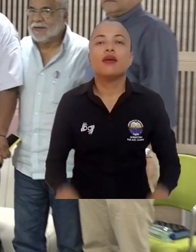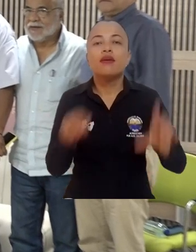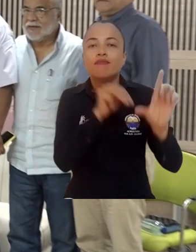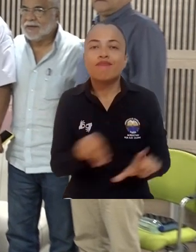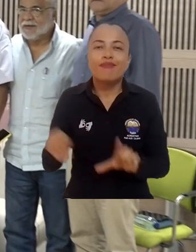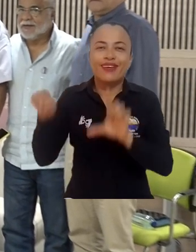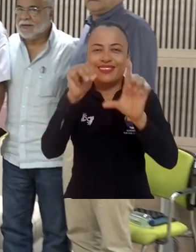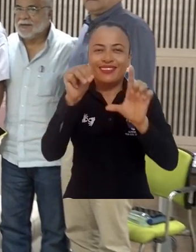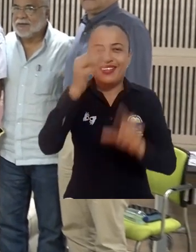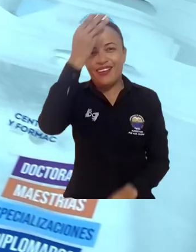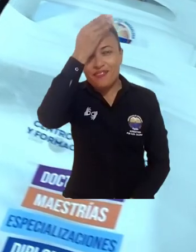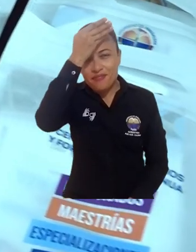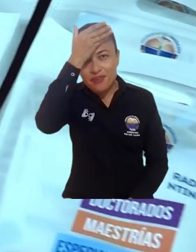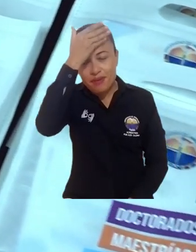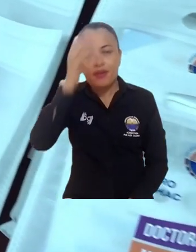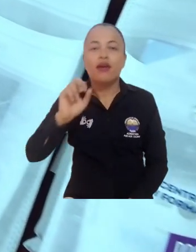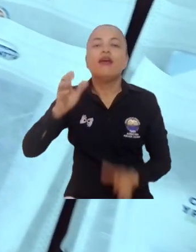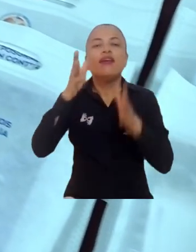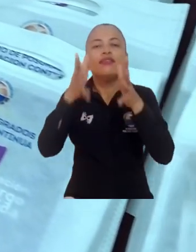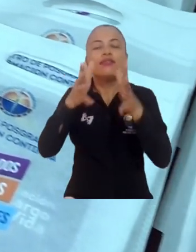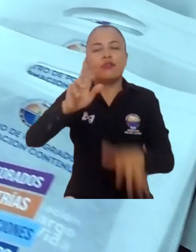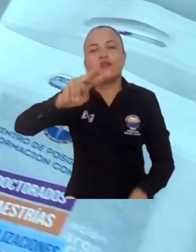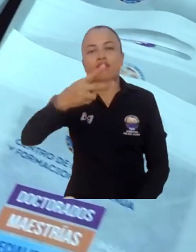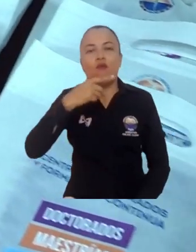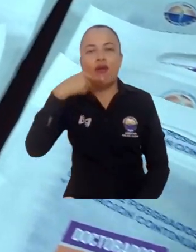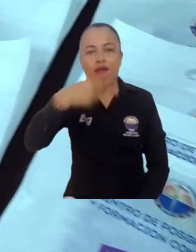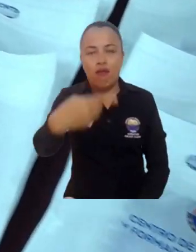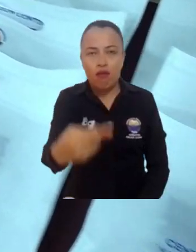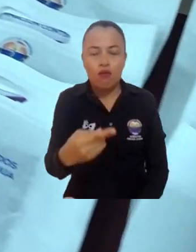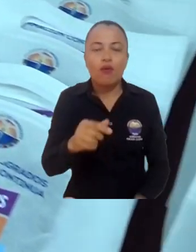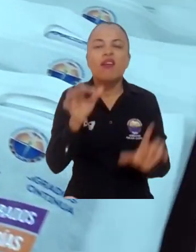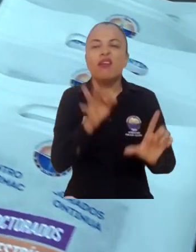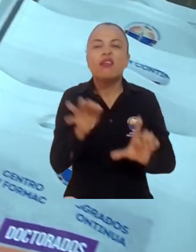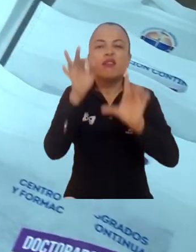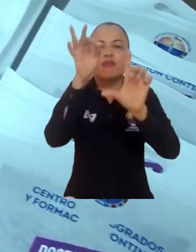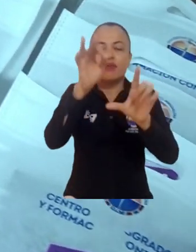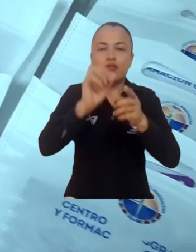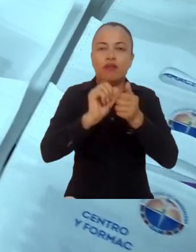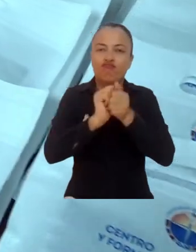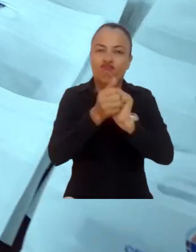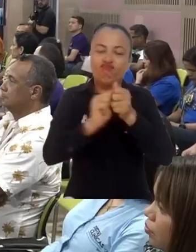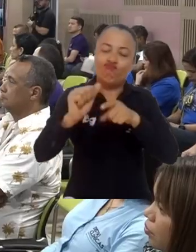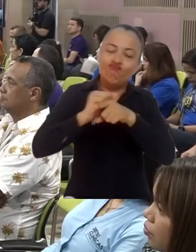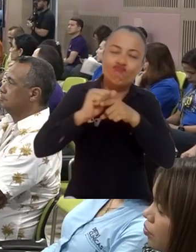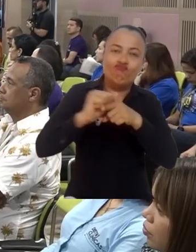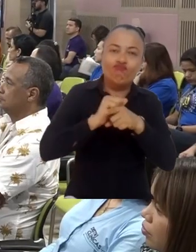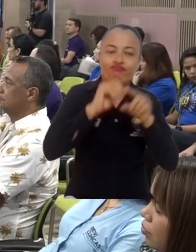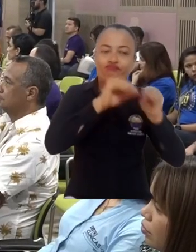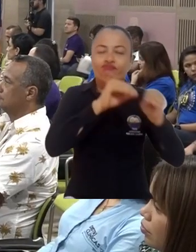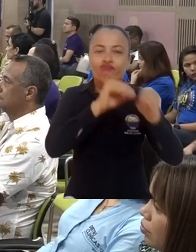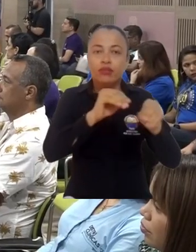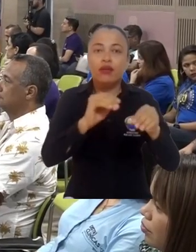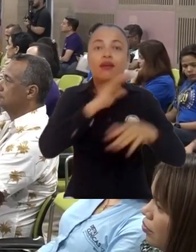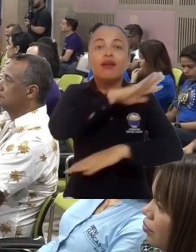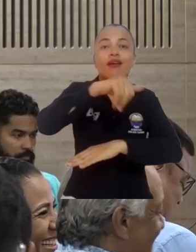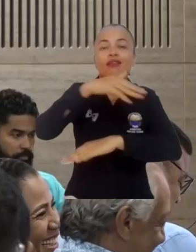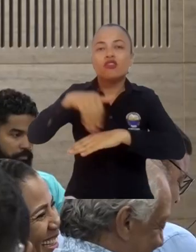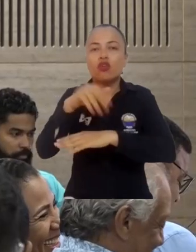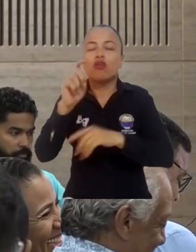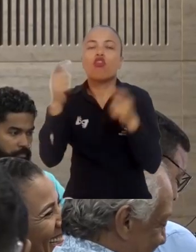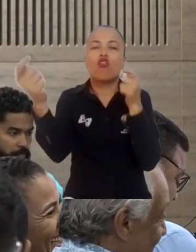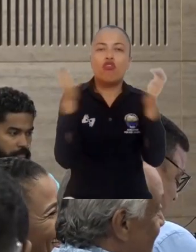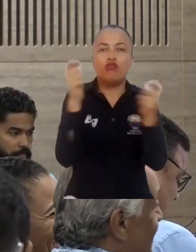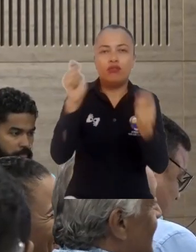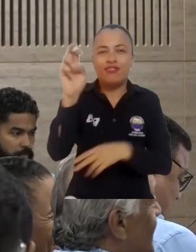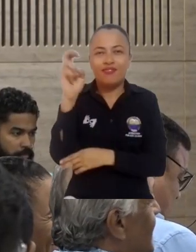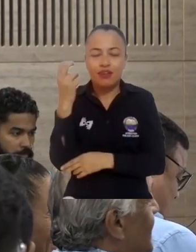Las maestrías en enfermería y enseñanza de segundas lenguas y las especializaciones en entrenamiento deportivo y gestión del control fiscal son